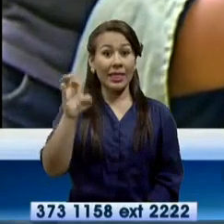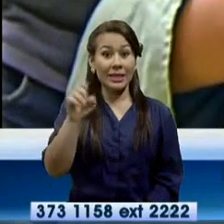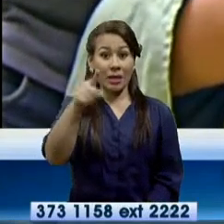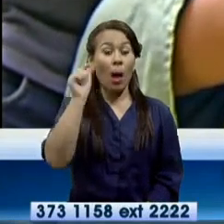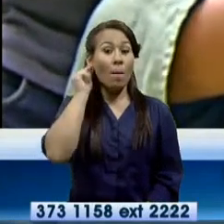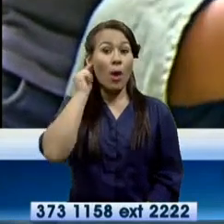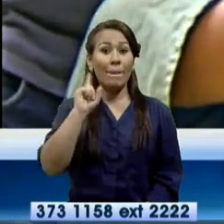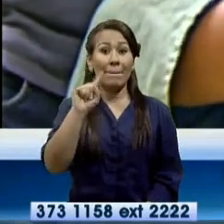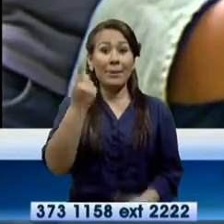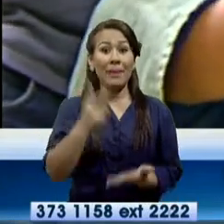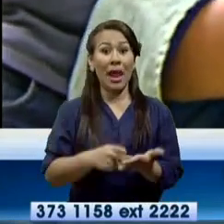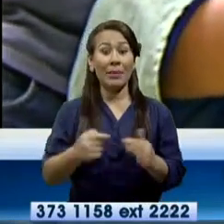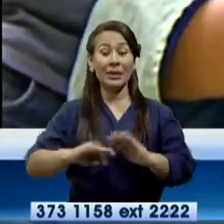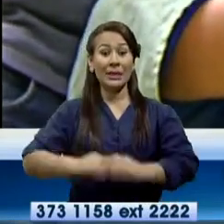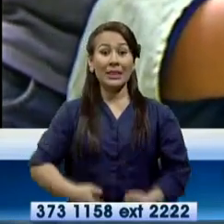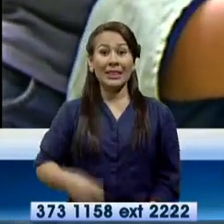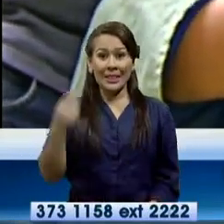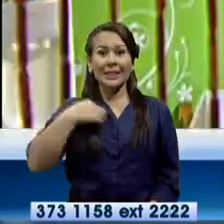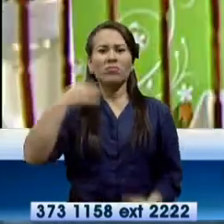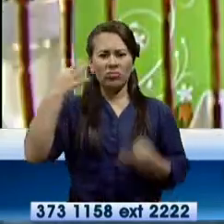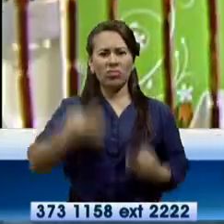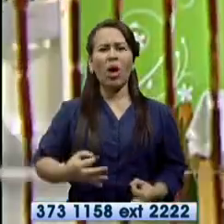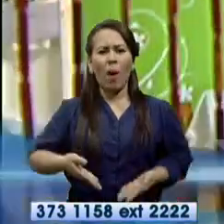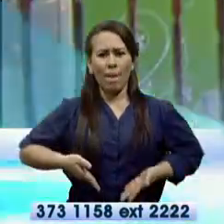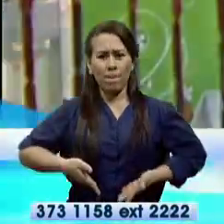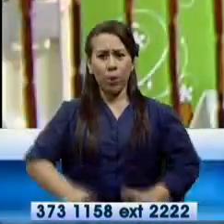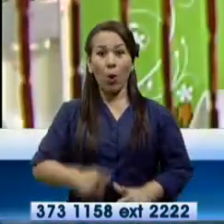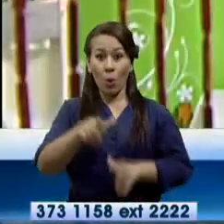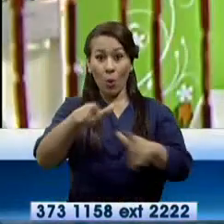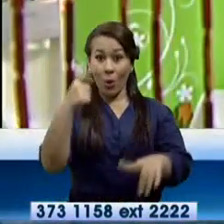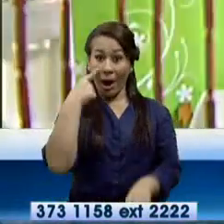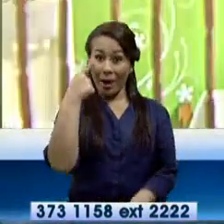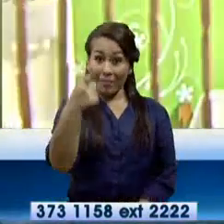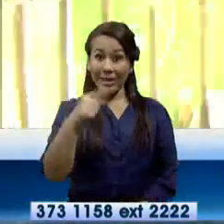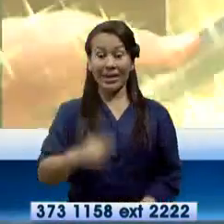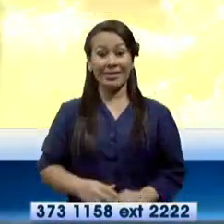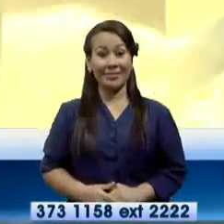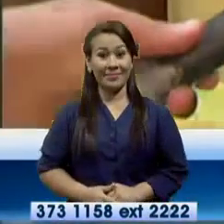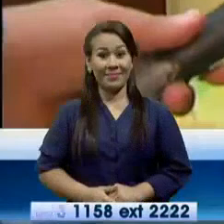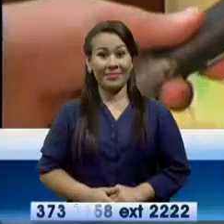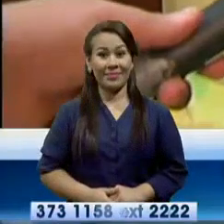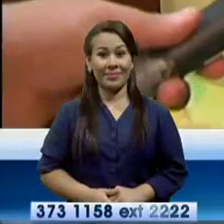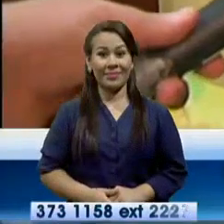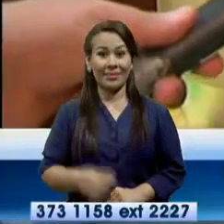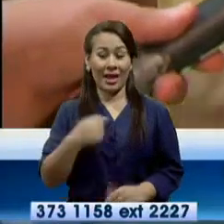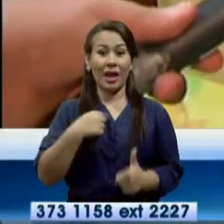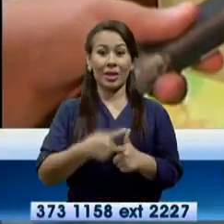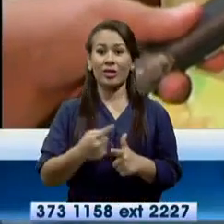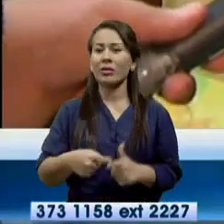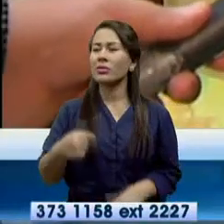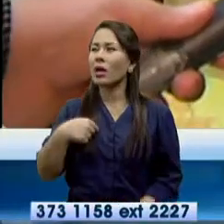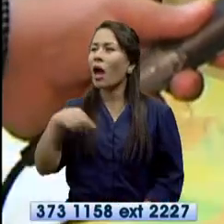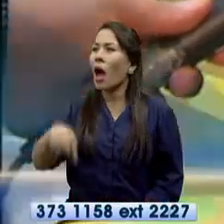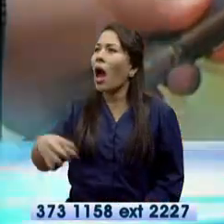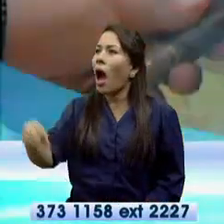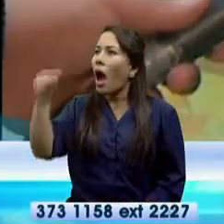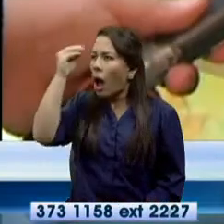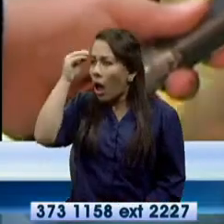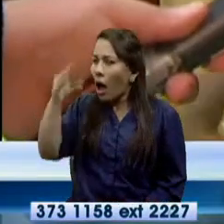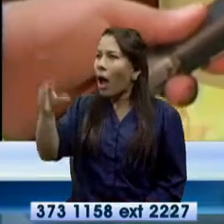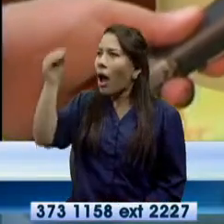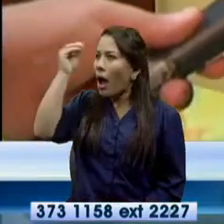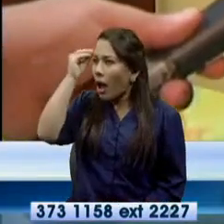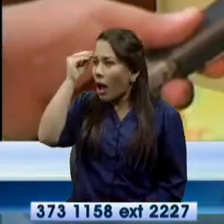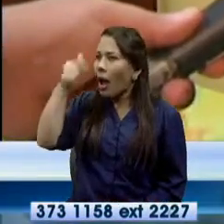totalmente segura de traer al mundo a su hijo en este entorno. En todo entonces yo vine a informarme y desde ahí